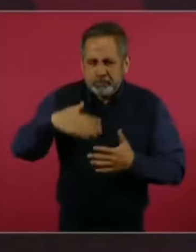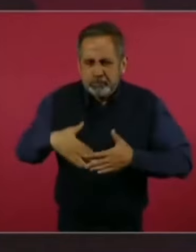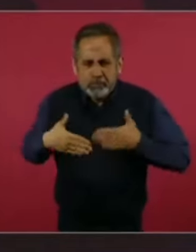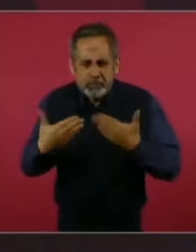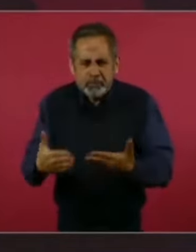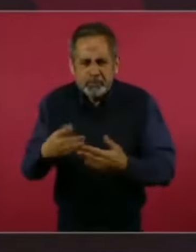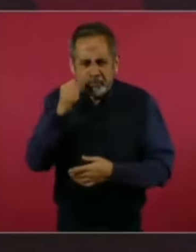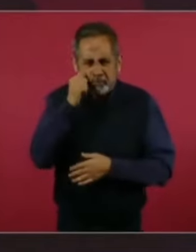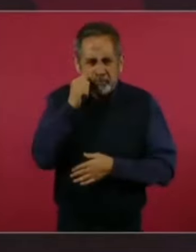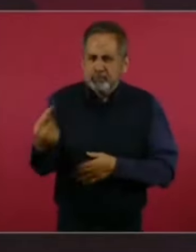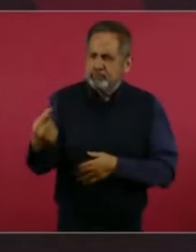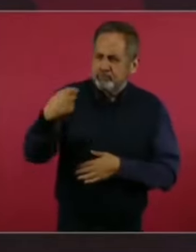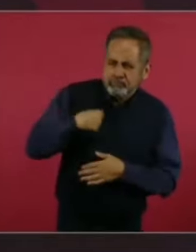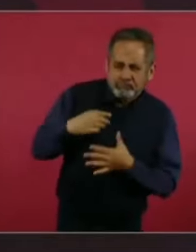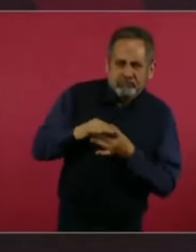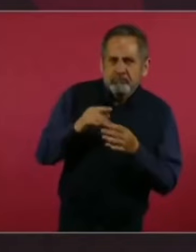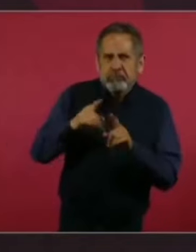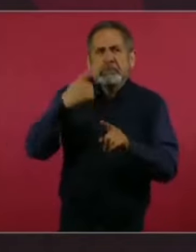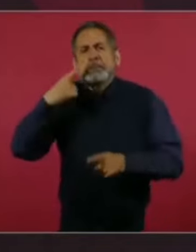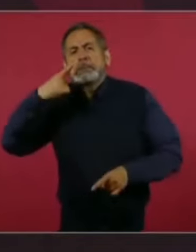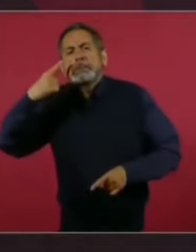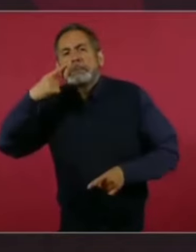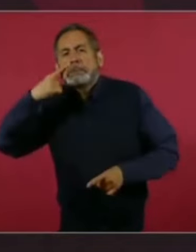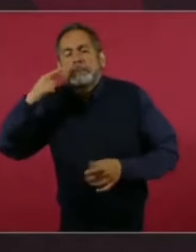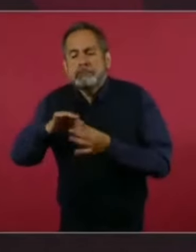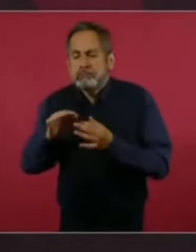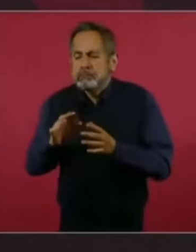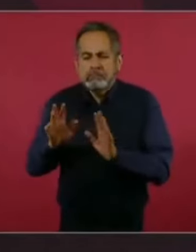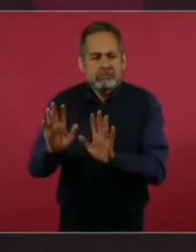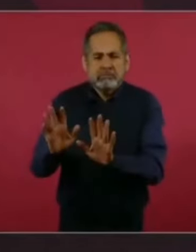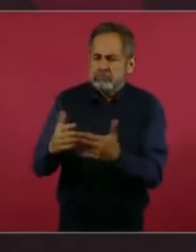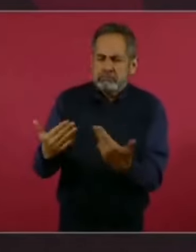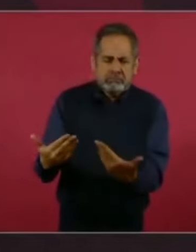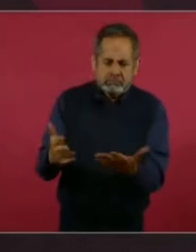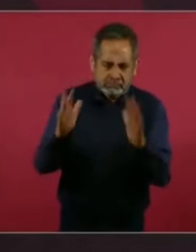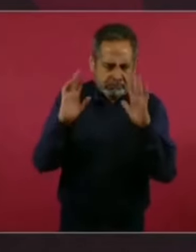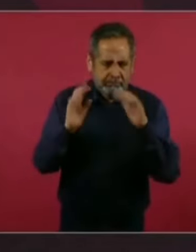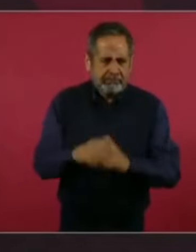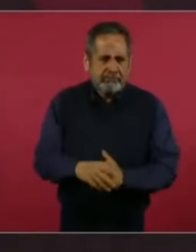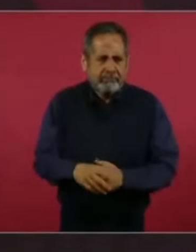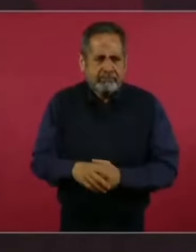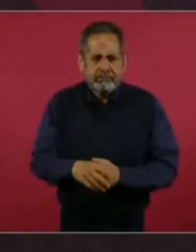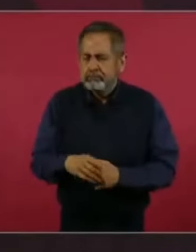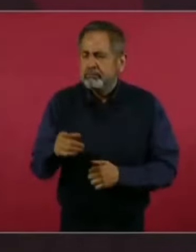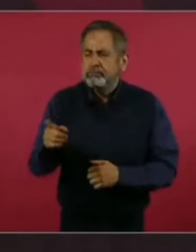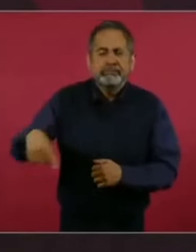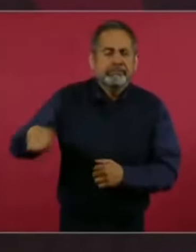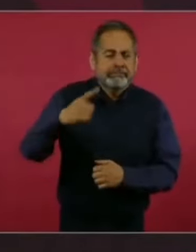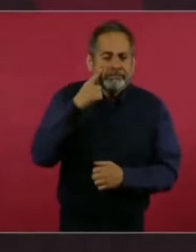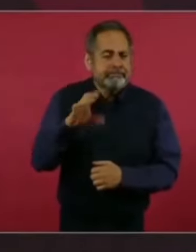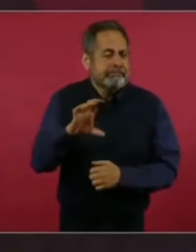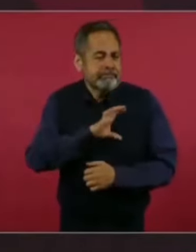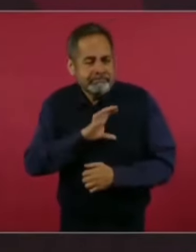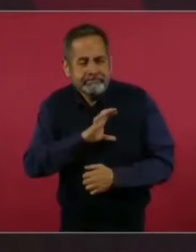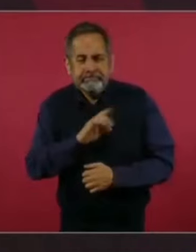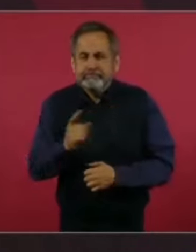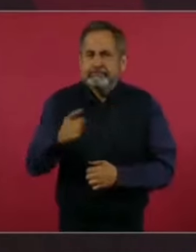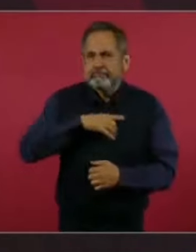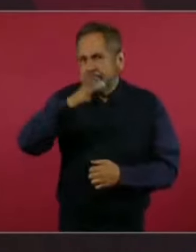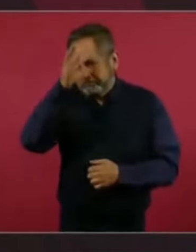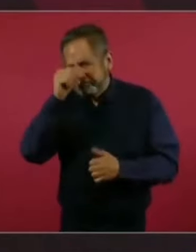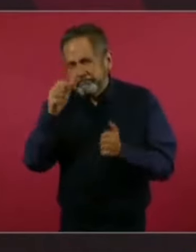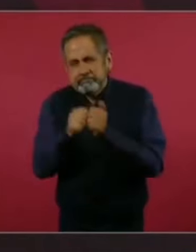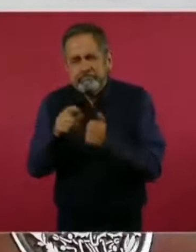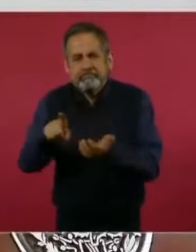son muy críticos. Y por más afecto, por más simpatías,